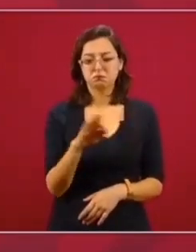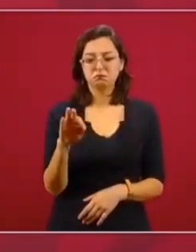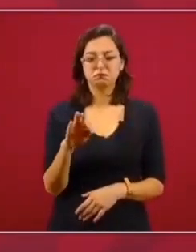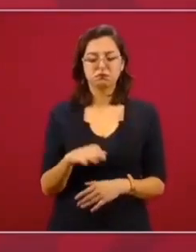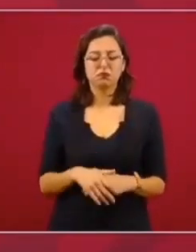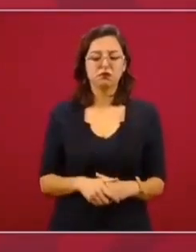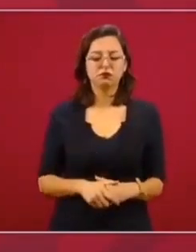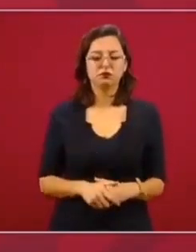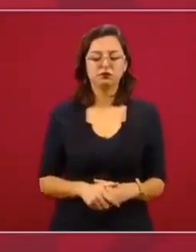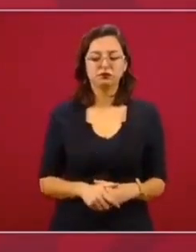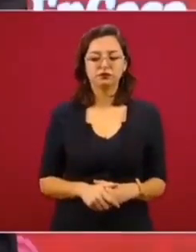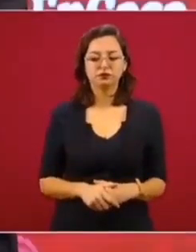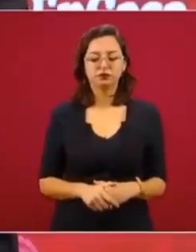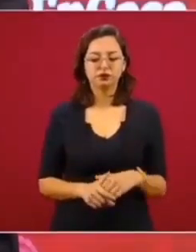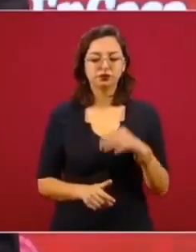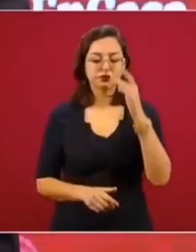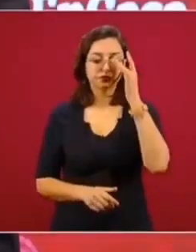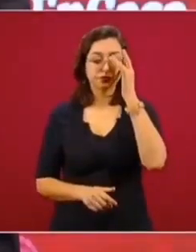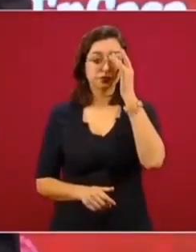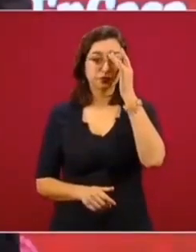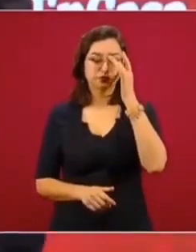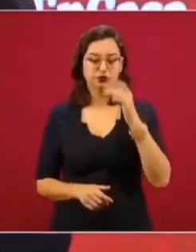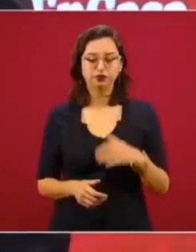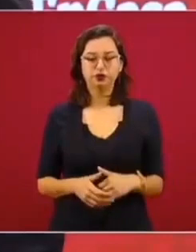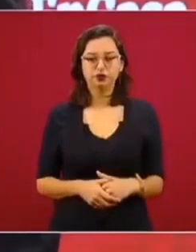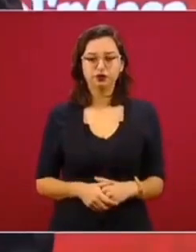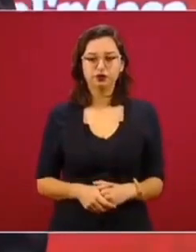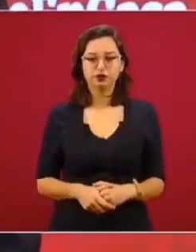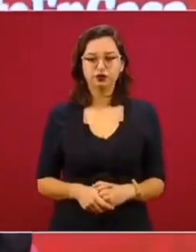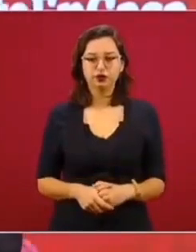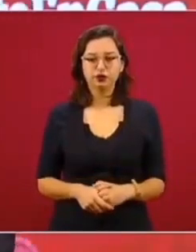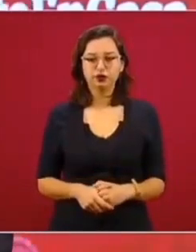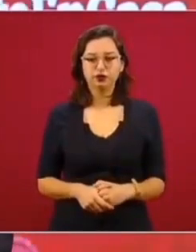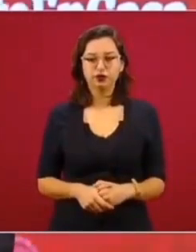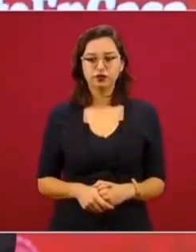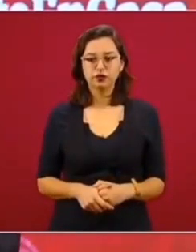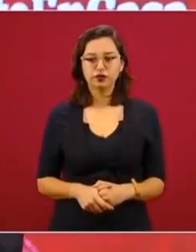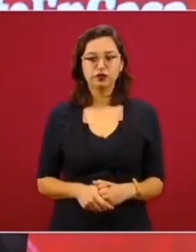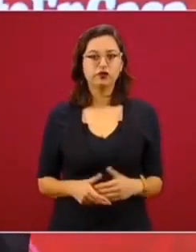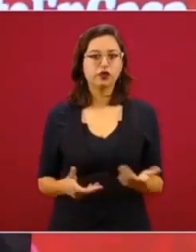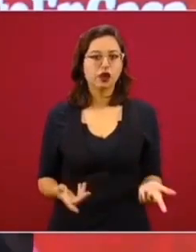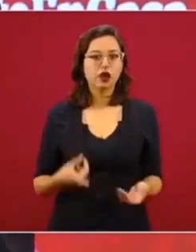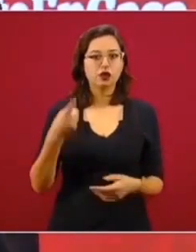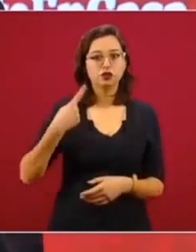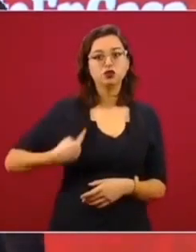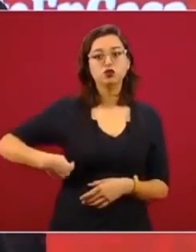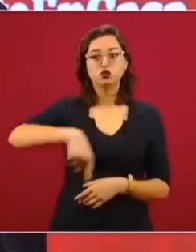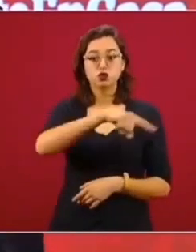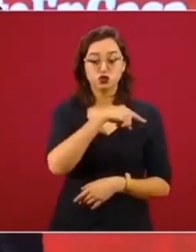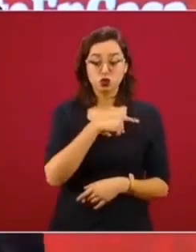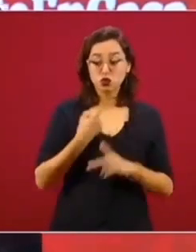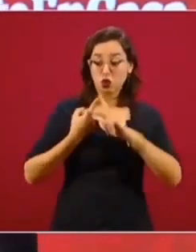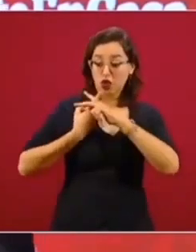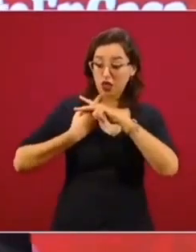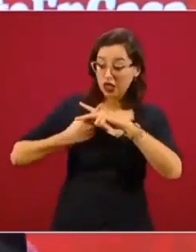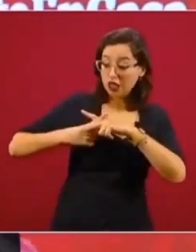Acerca de abrir nosotros una investigación en contra del presidente